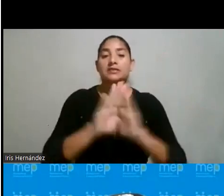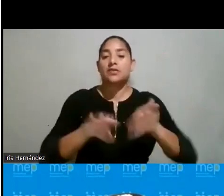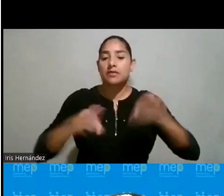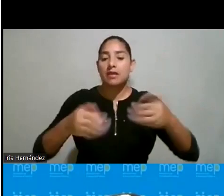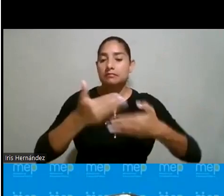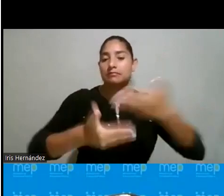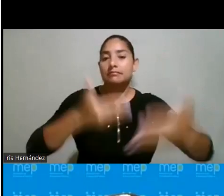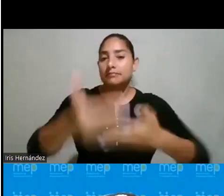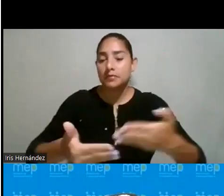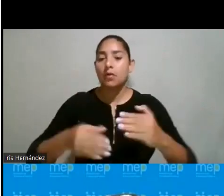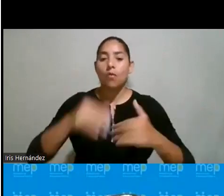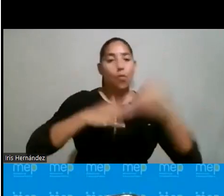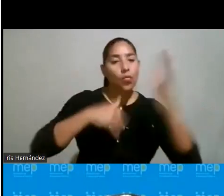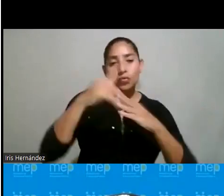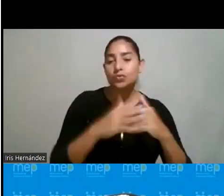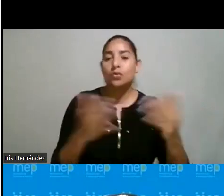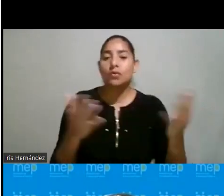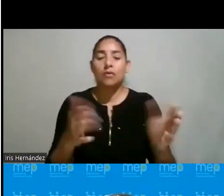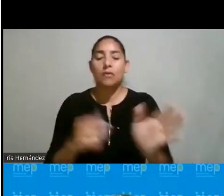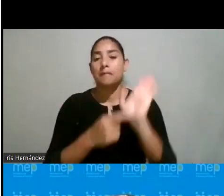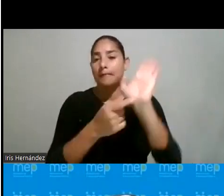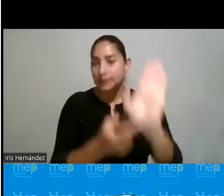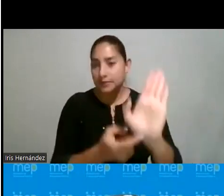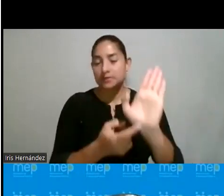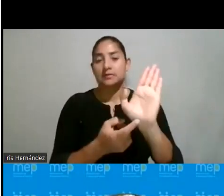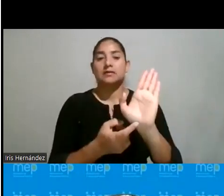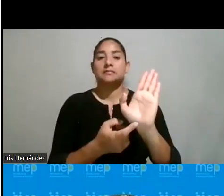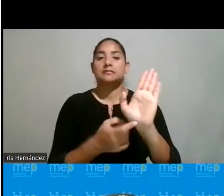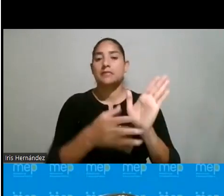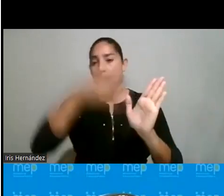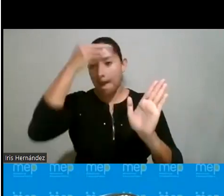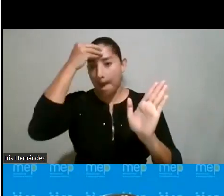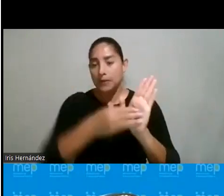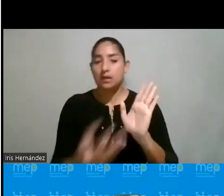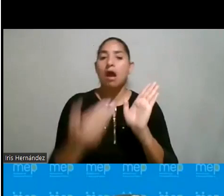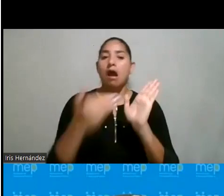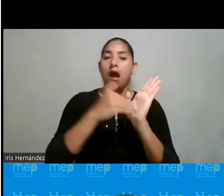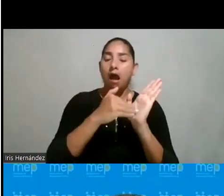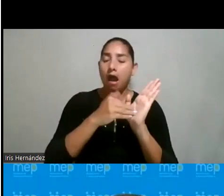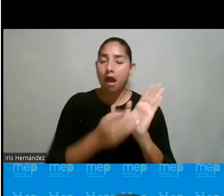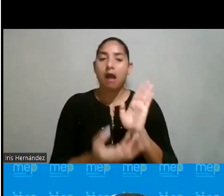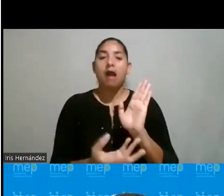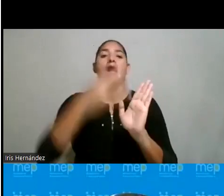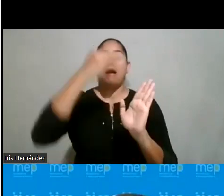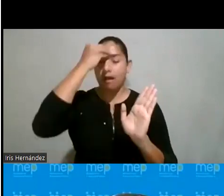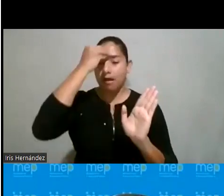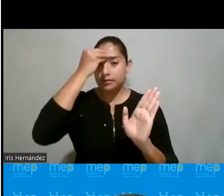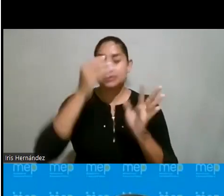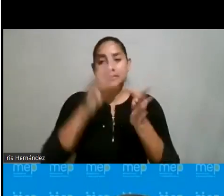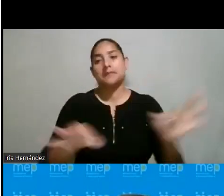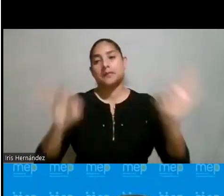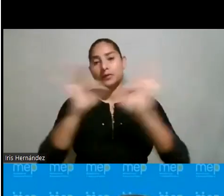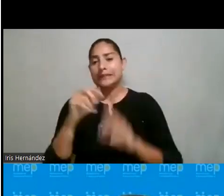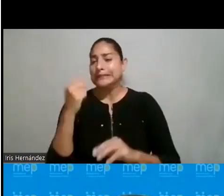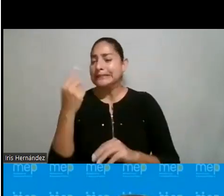construcciones, poder presentar, aprender y reaprender, ¿verdad? Todos esos elementos son importantes siempre